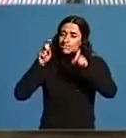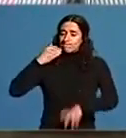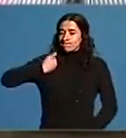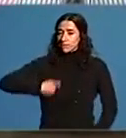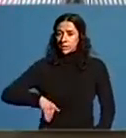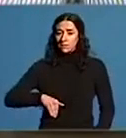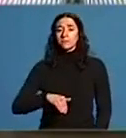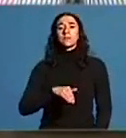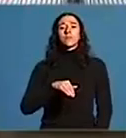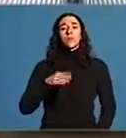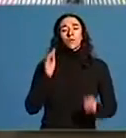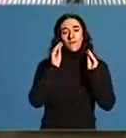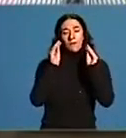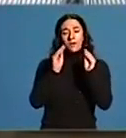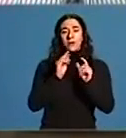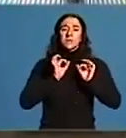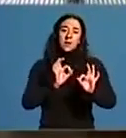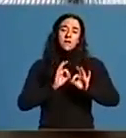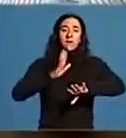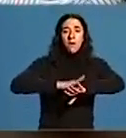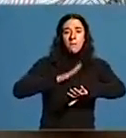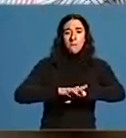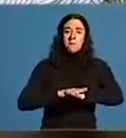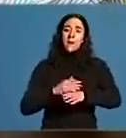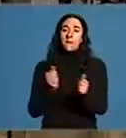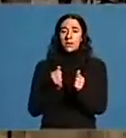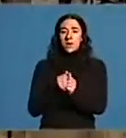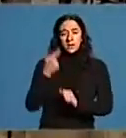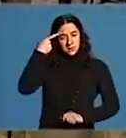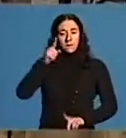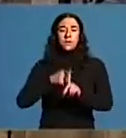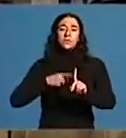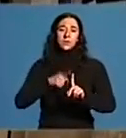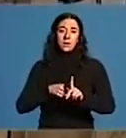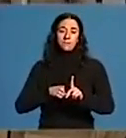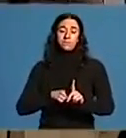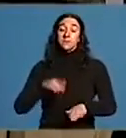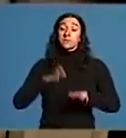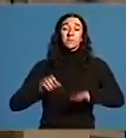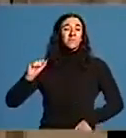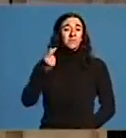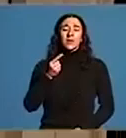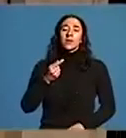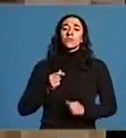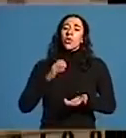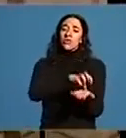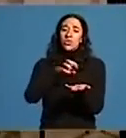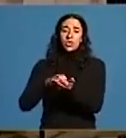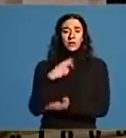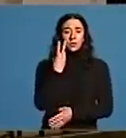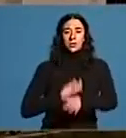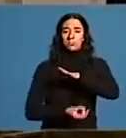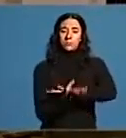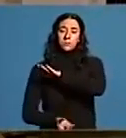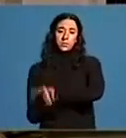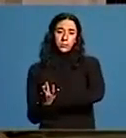pues una parte de formación para que puedan utilizar os instrumentos que se ponen en su mano. O primero paso é a aposta en marcha de dous grandes centros de proceso de datos,